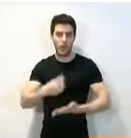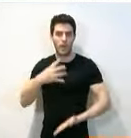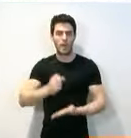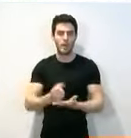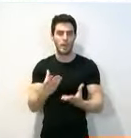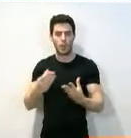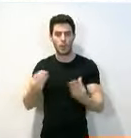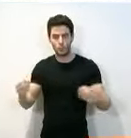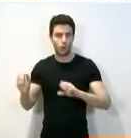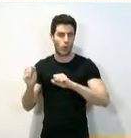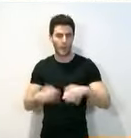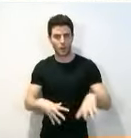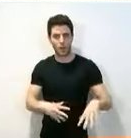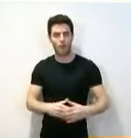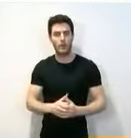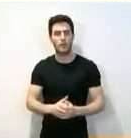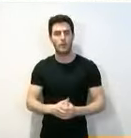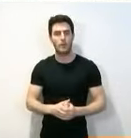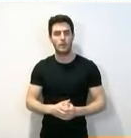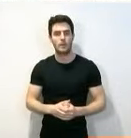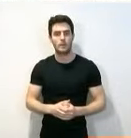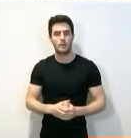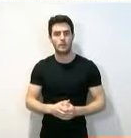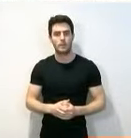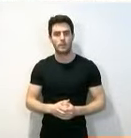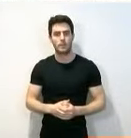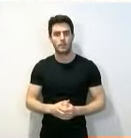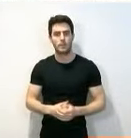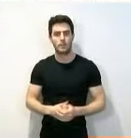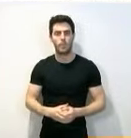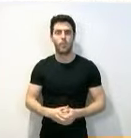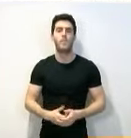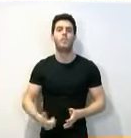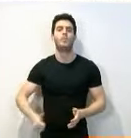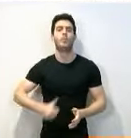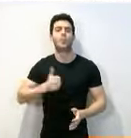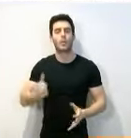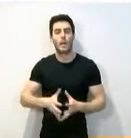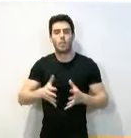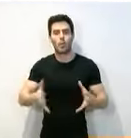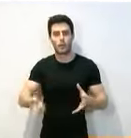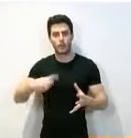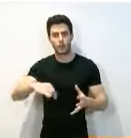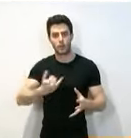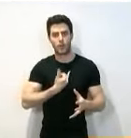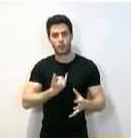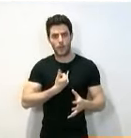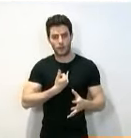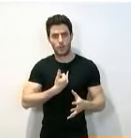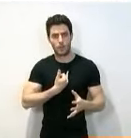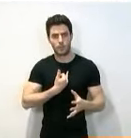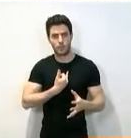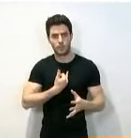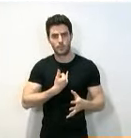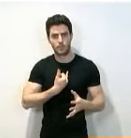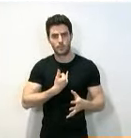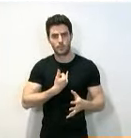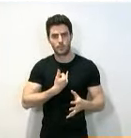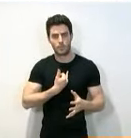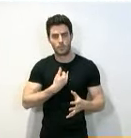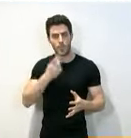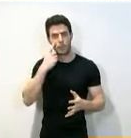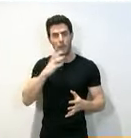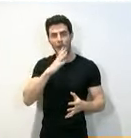abandonado y es una gran oportunidad la que tenemos, a pesar de la causa